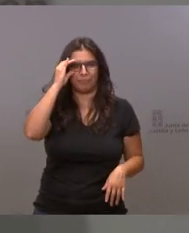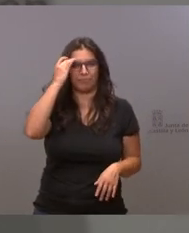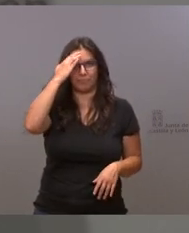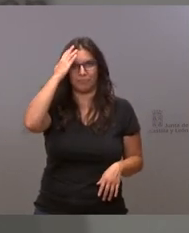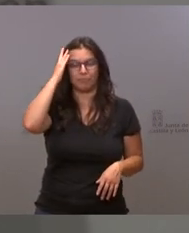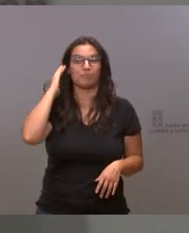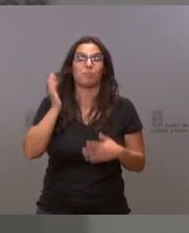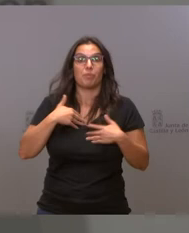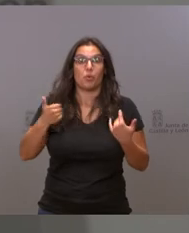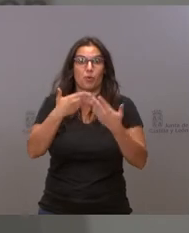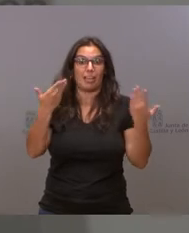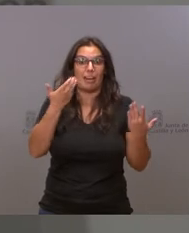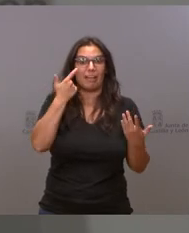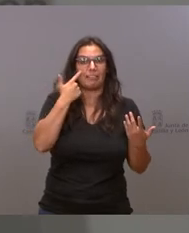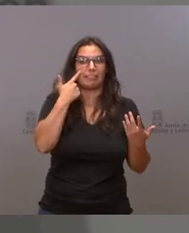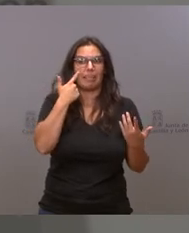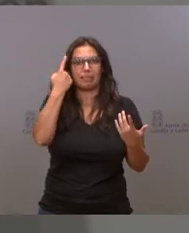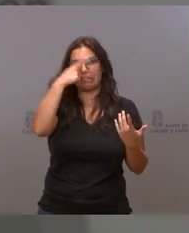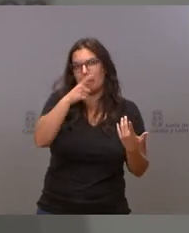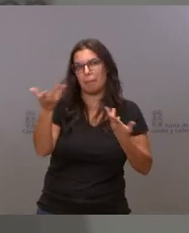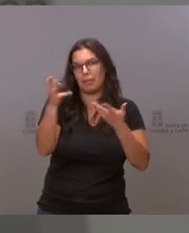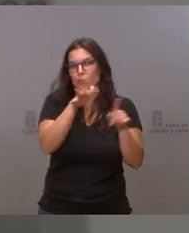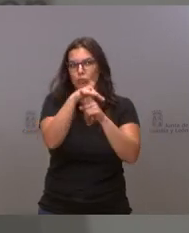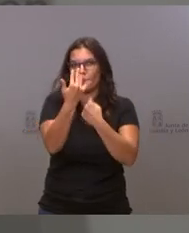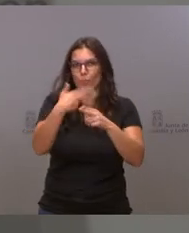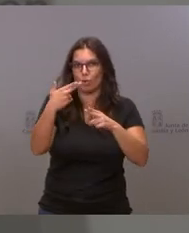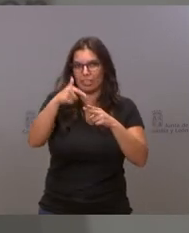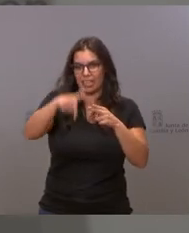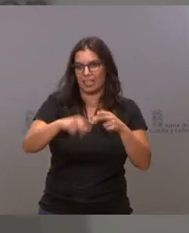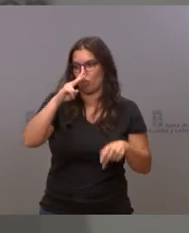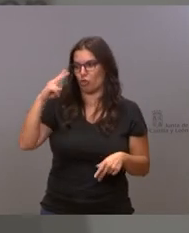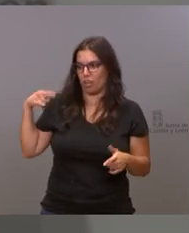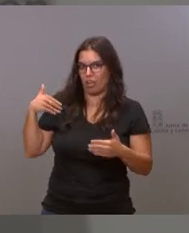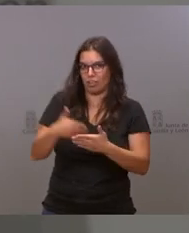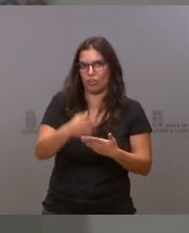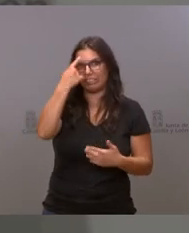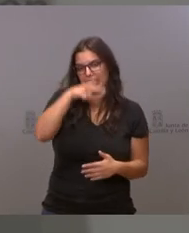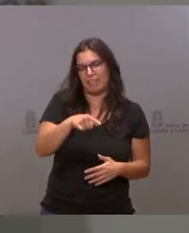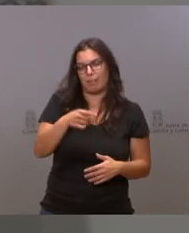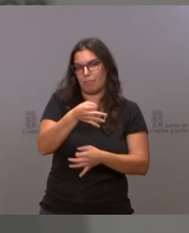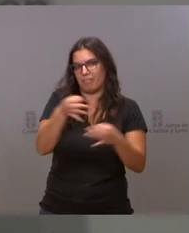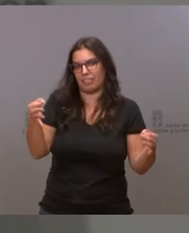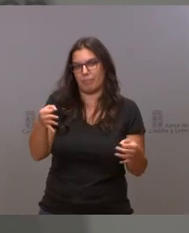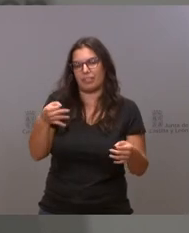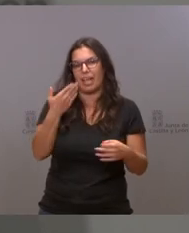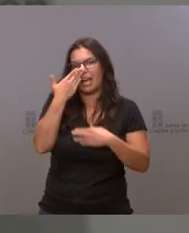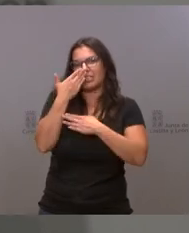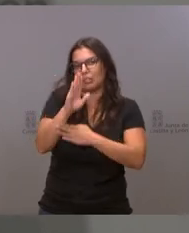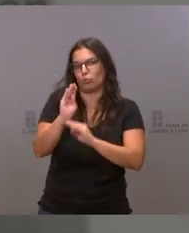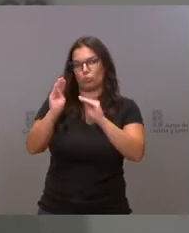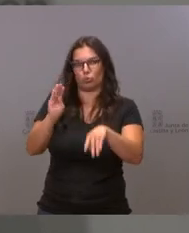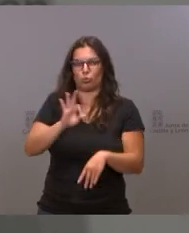cualquiera que haya seguido la política regional estos dos últimos años sabe dónde está instalado el señor Tudanca y dónde está